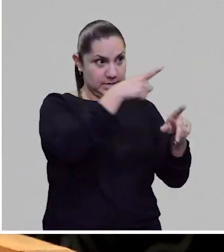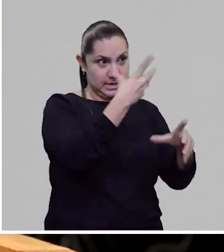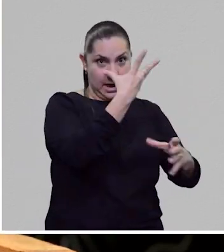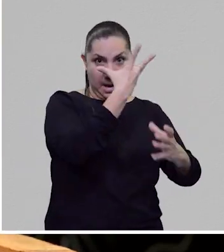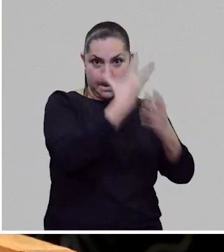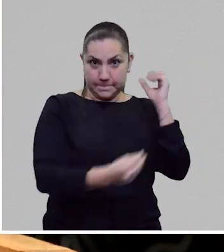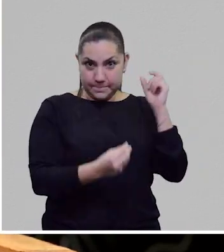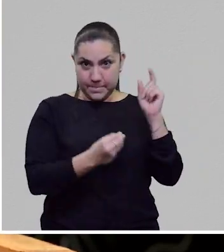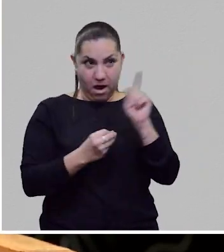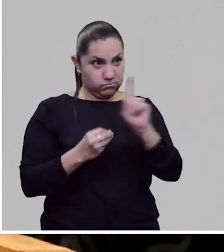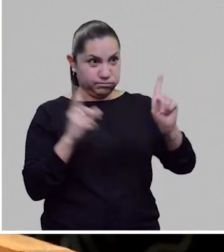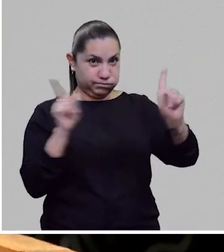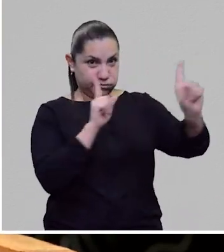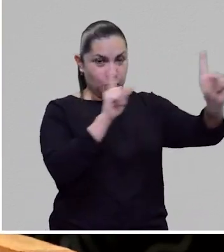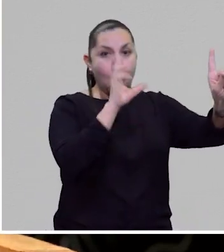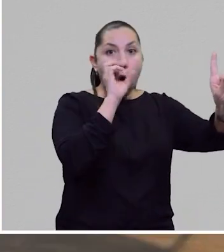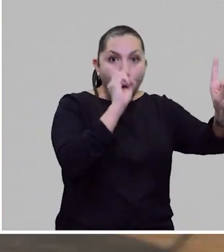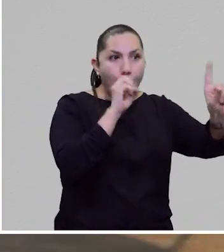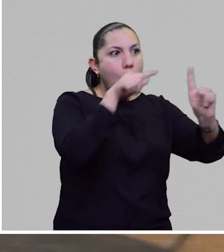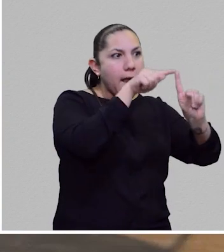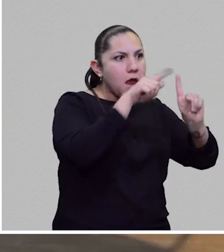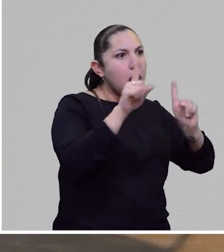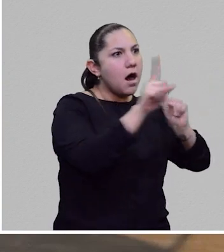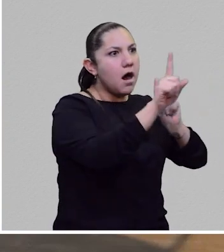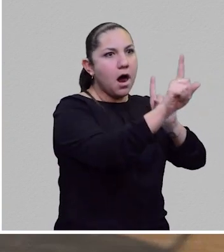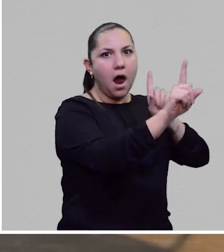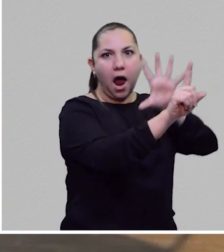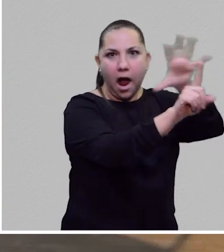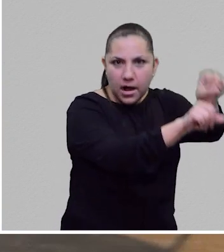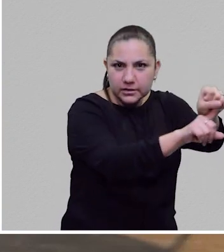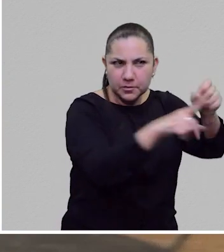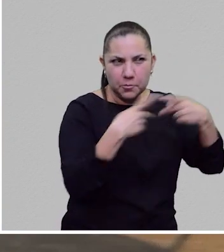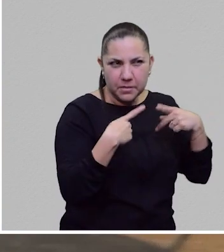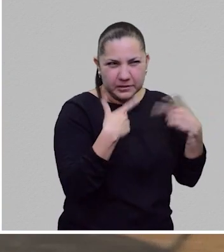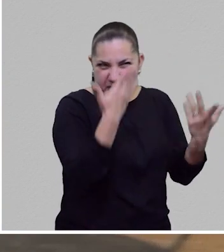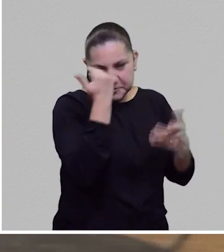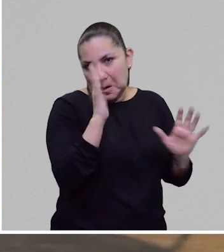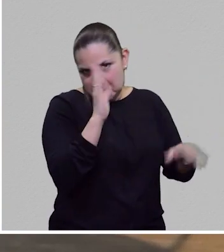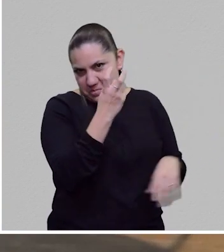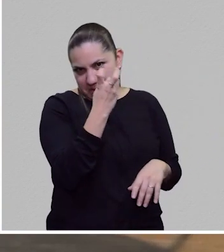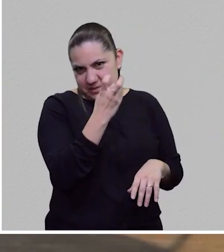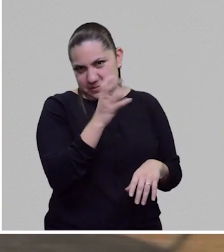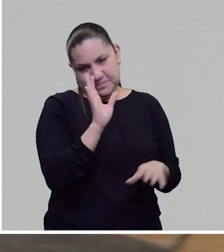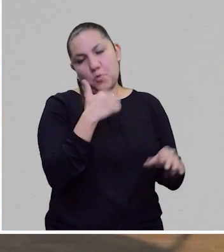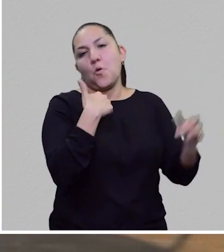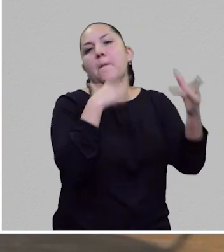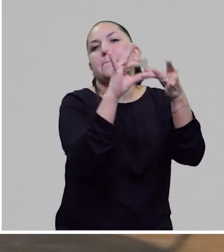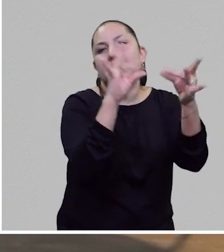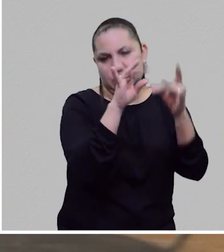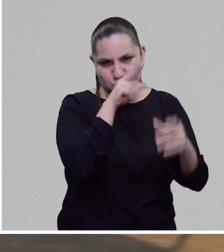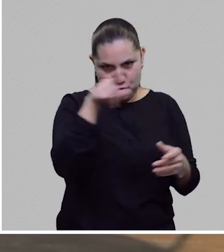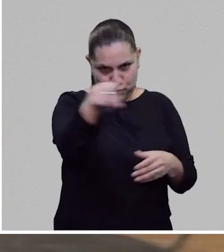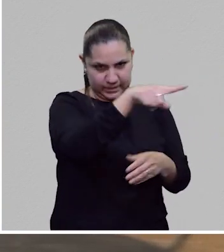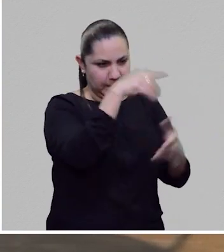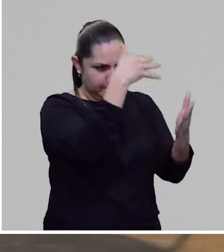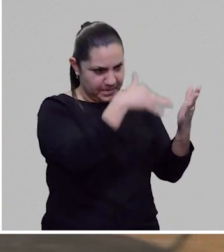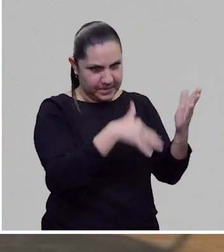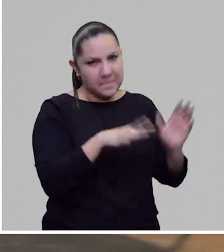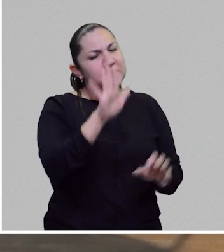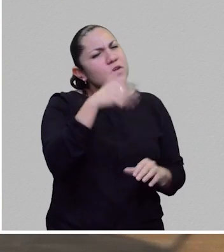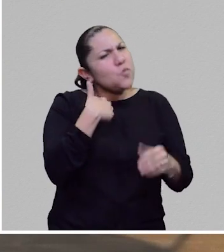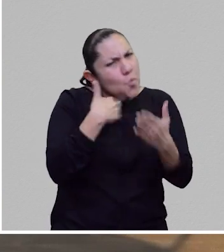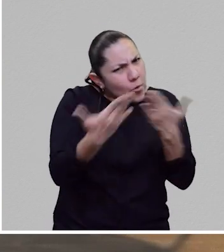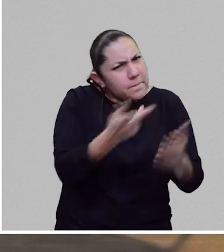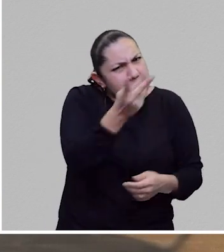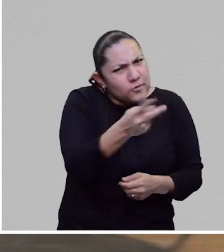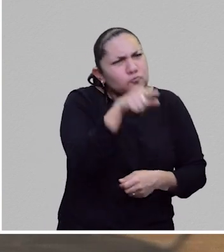vamos a dejar un poco en suspenso para que vayan a buscar el libro. Pero bueno, empecemos por lo primero. ¿Por qué te gustan tanto los